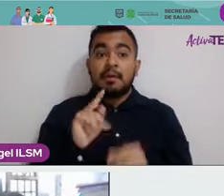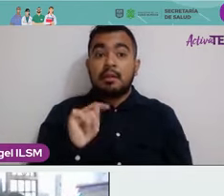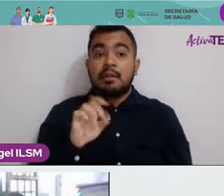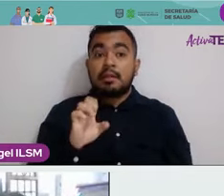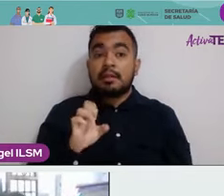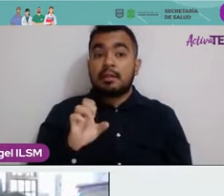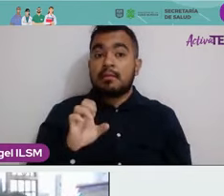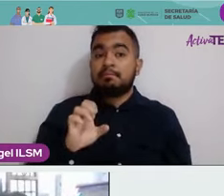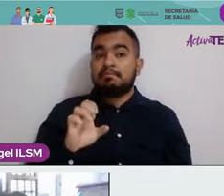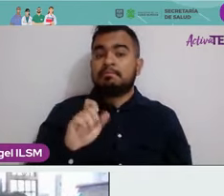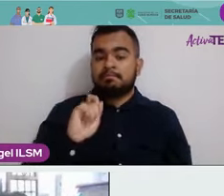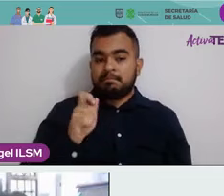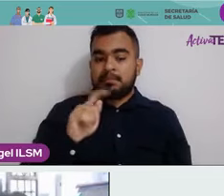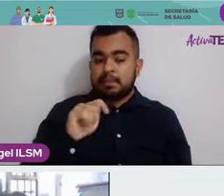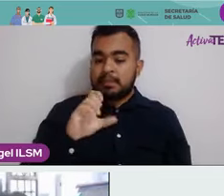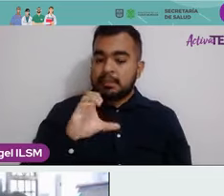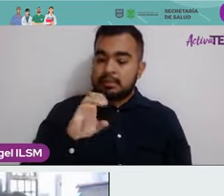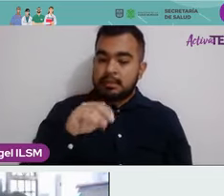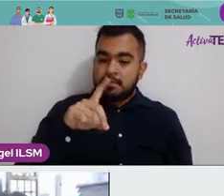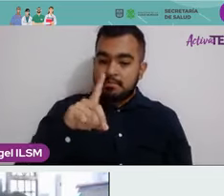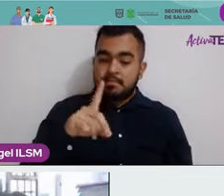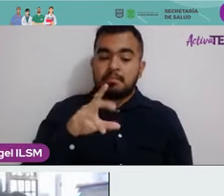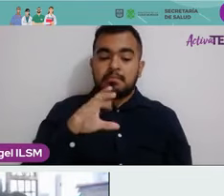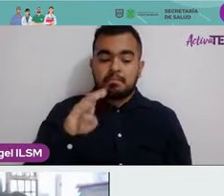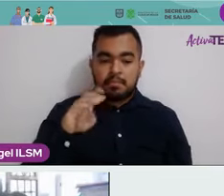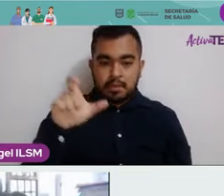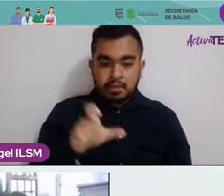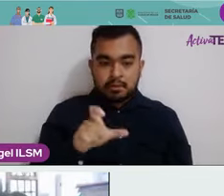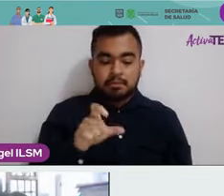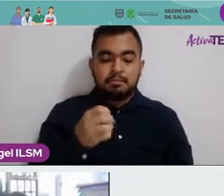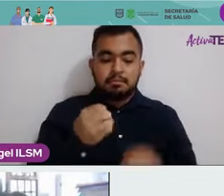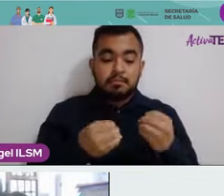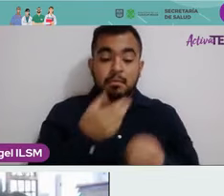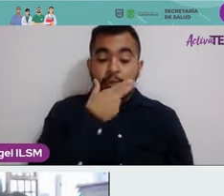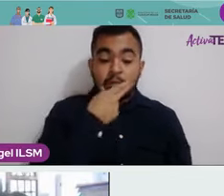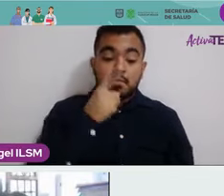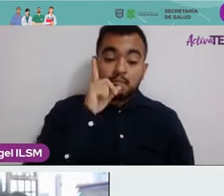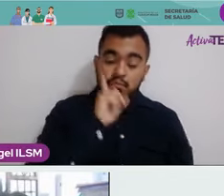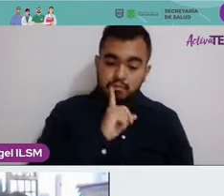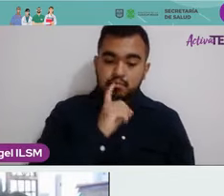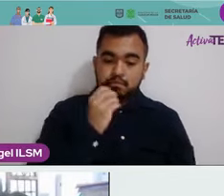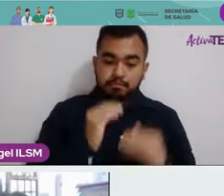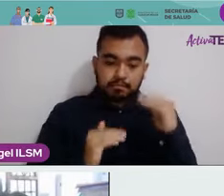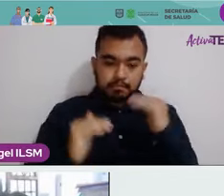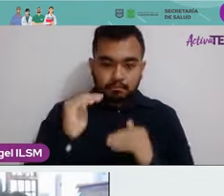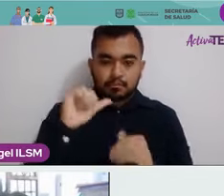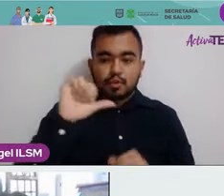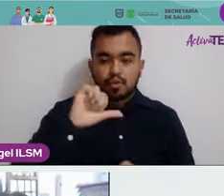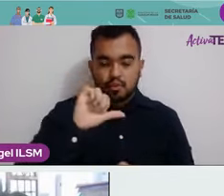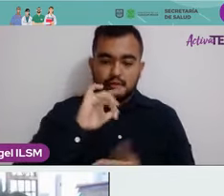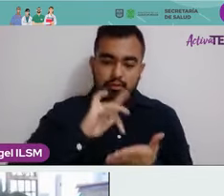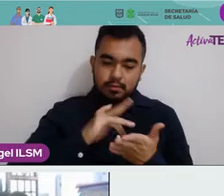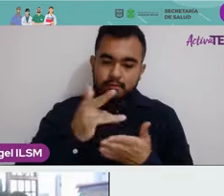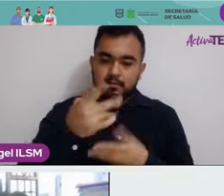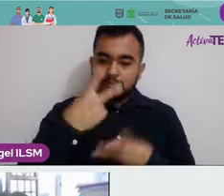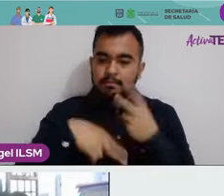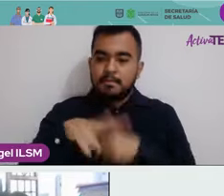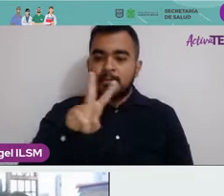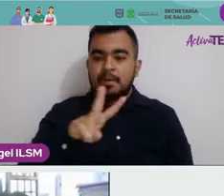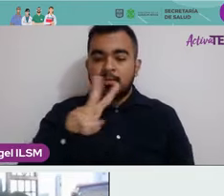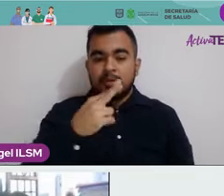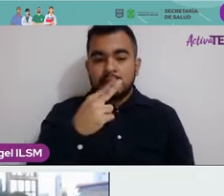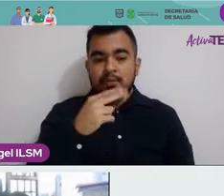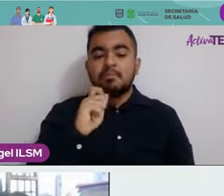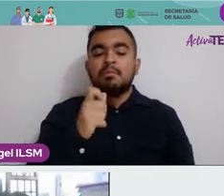magistrados, agradecen, nos acompañan hoy viernes 25 de febrero en nuestra segunda plática del plan de campaña de salud en línea